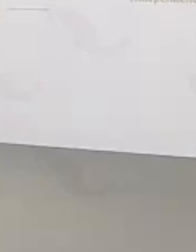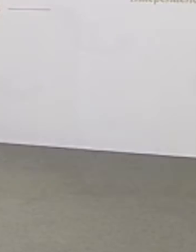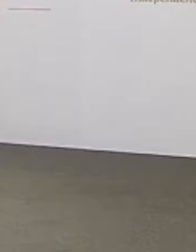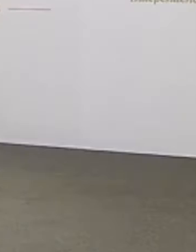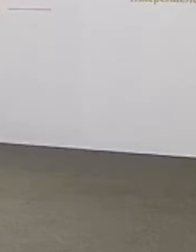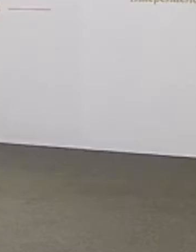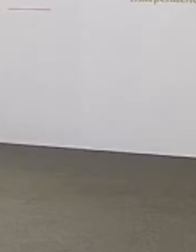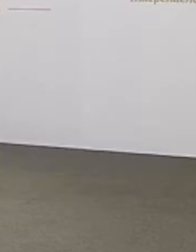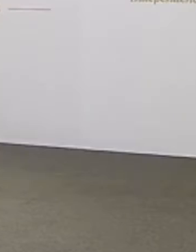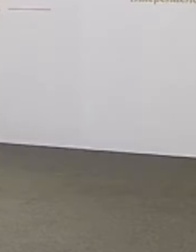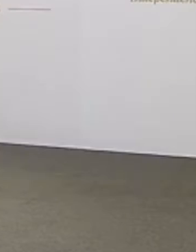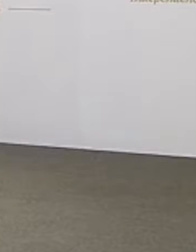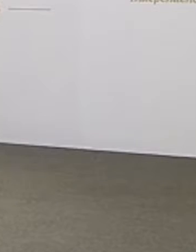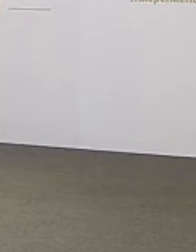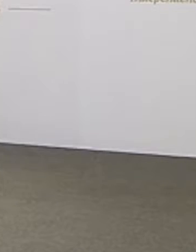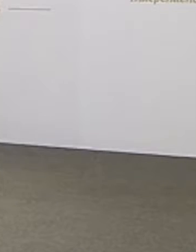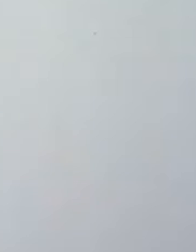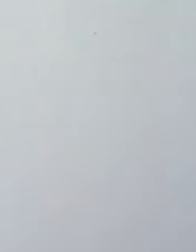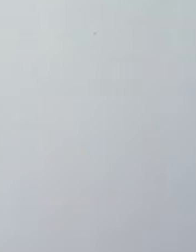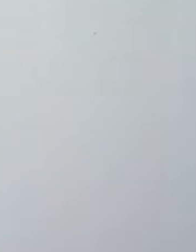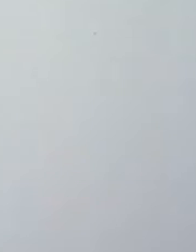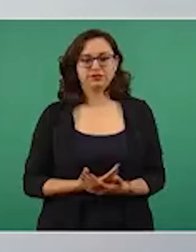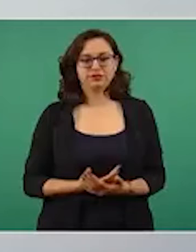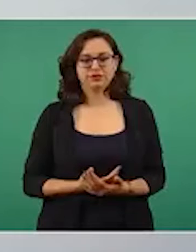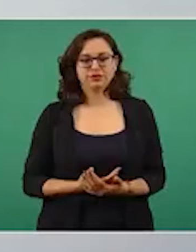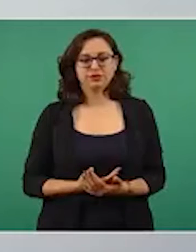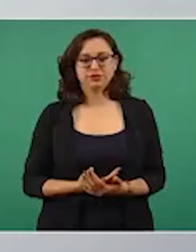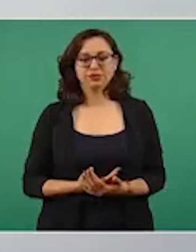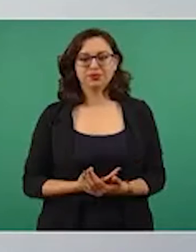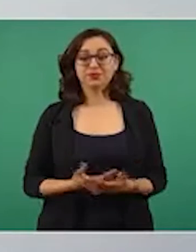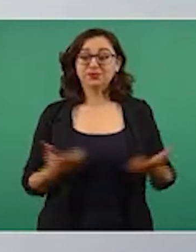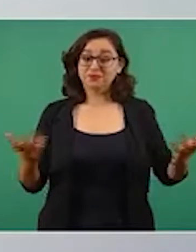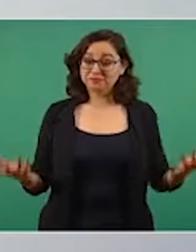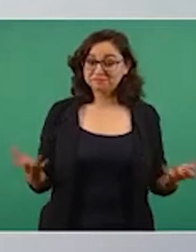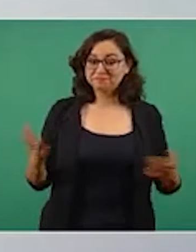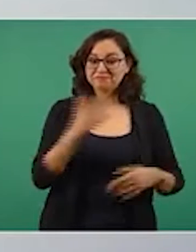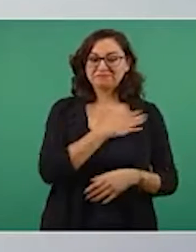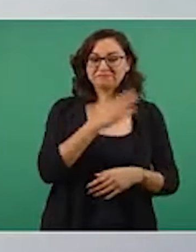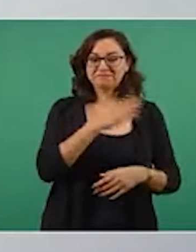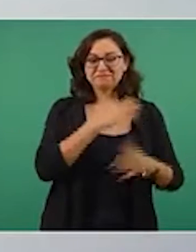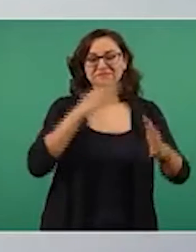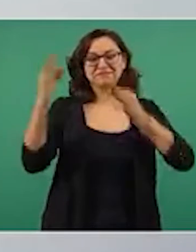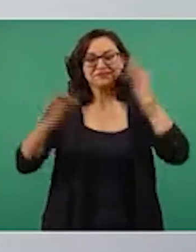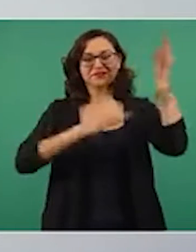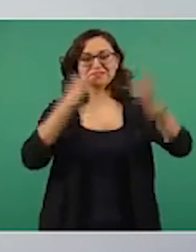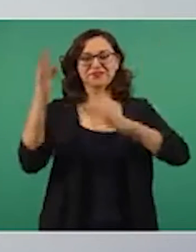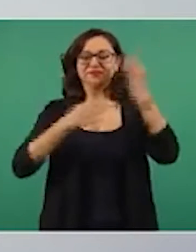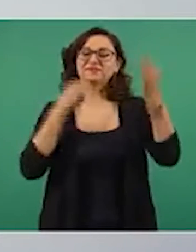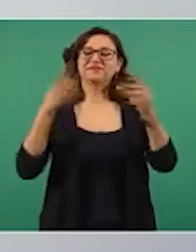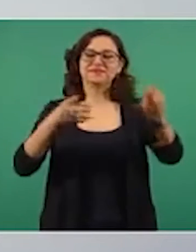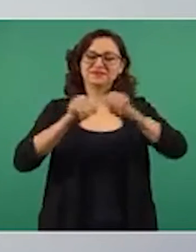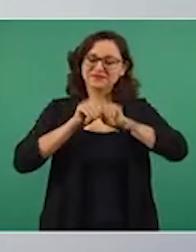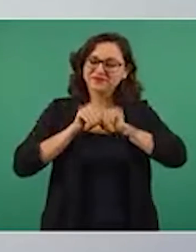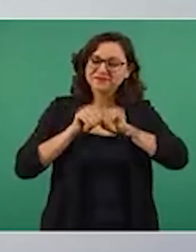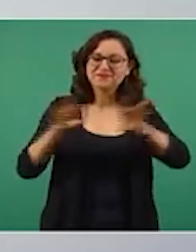Bueno, vamos a dar una buena noticia, muy buena.